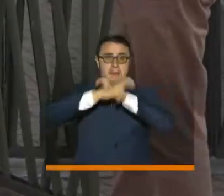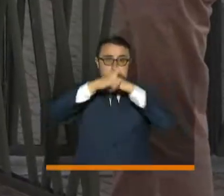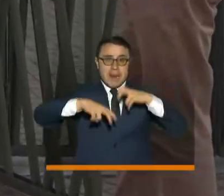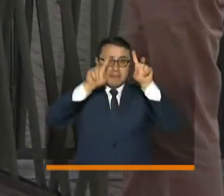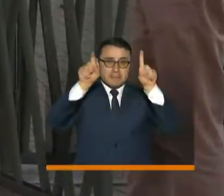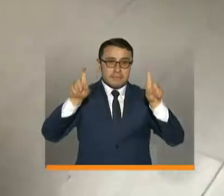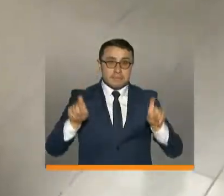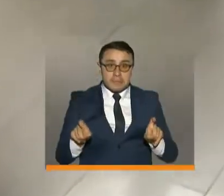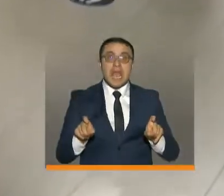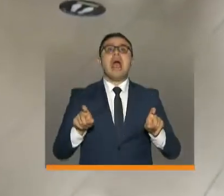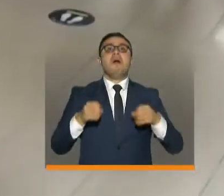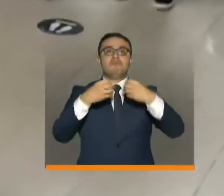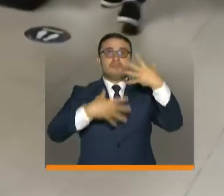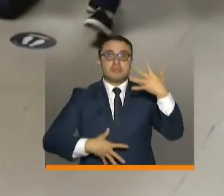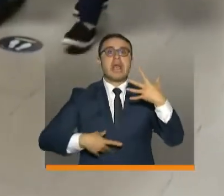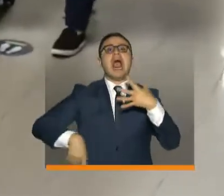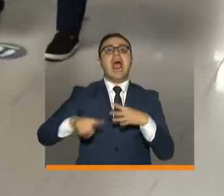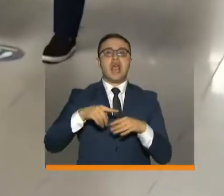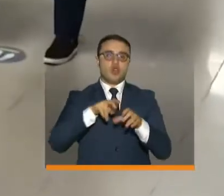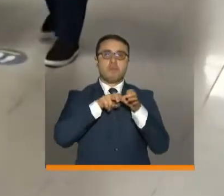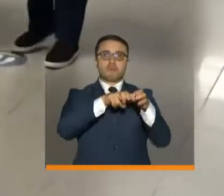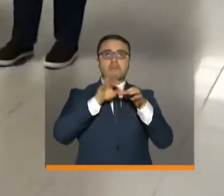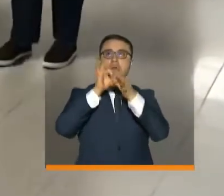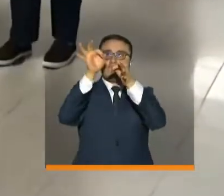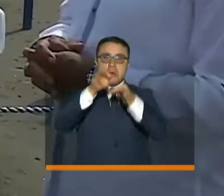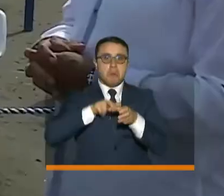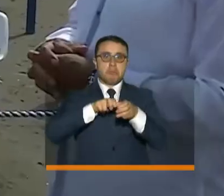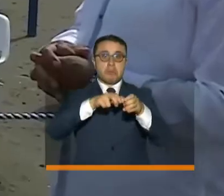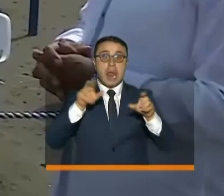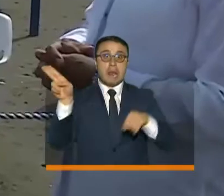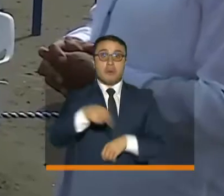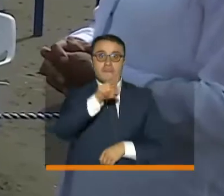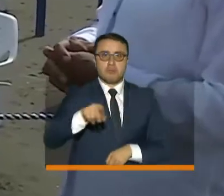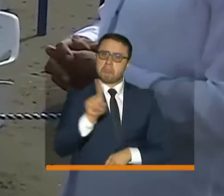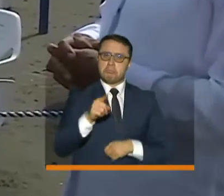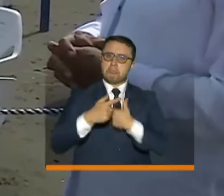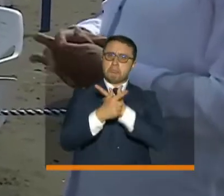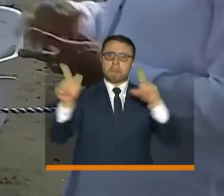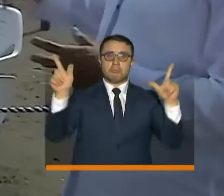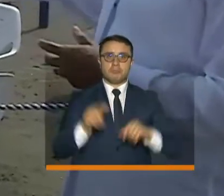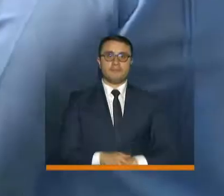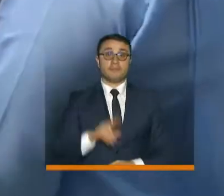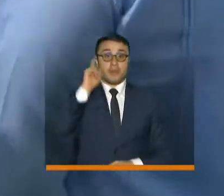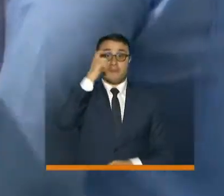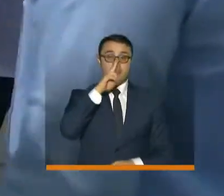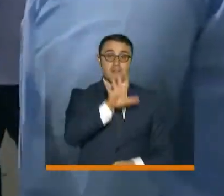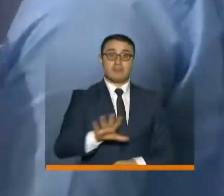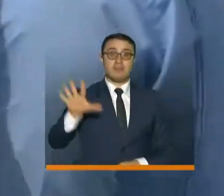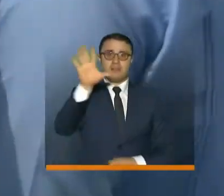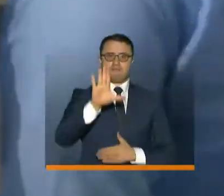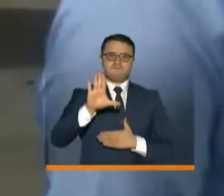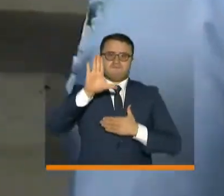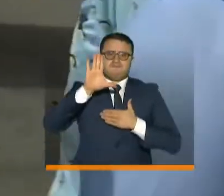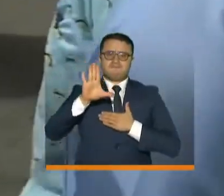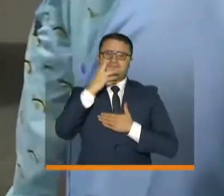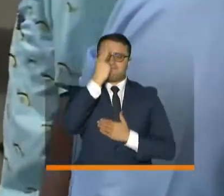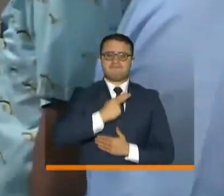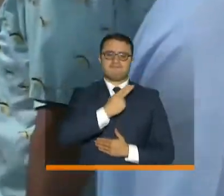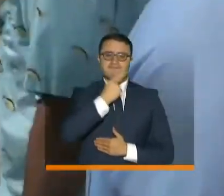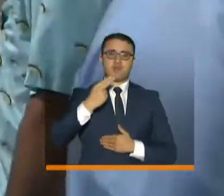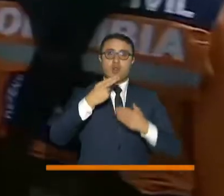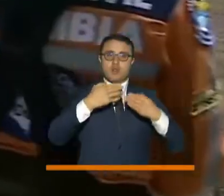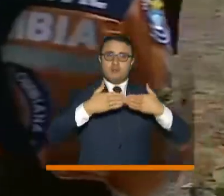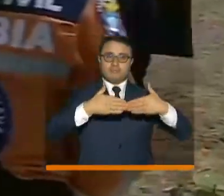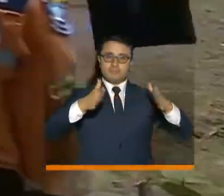y no hay restricciones para el transporte intermunicipal. El Gobierno Nacional, comprometido con la reapertura y la reactivación del sector